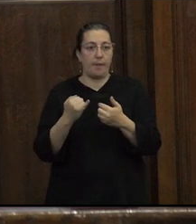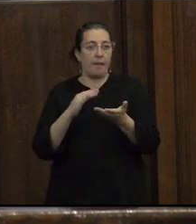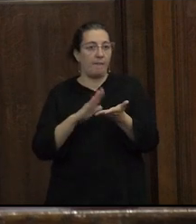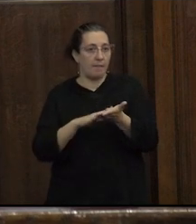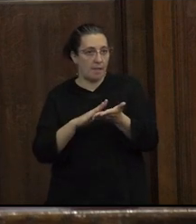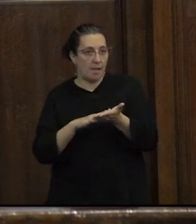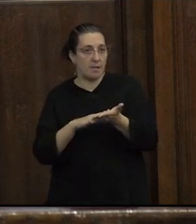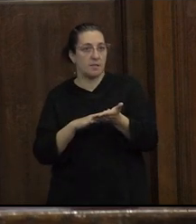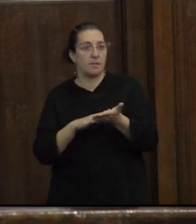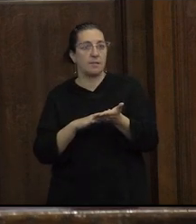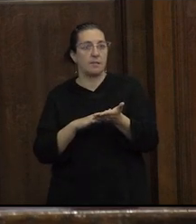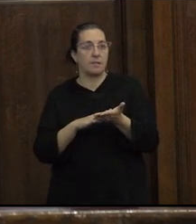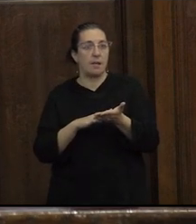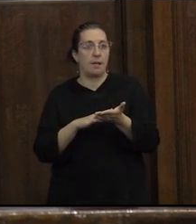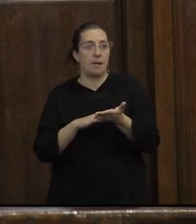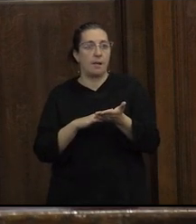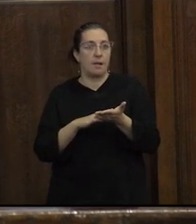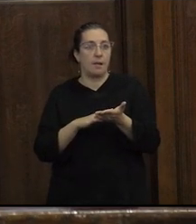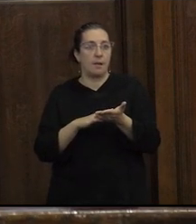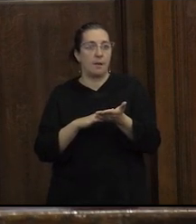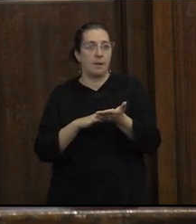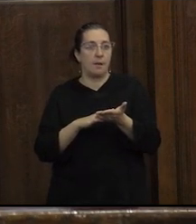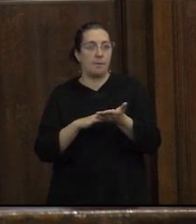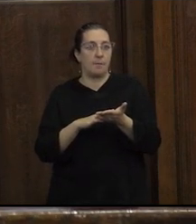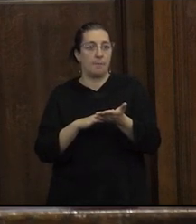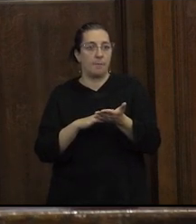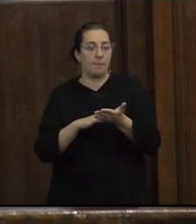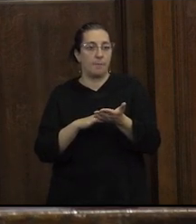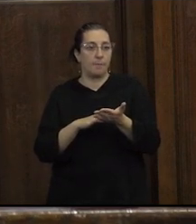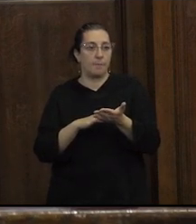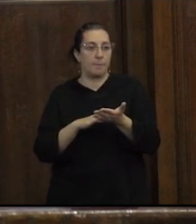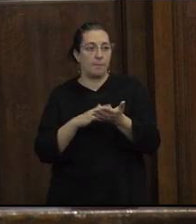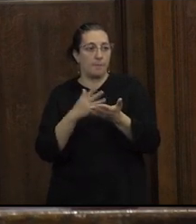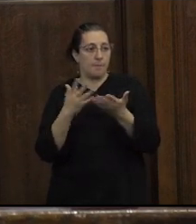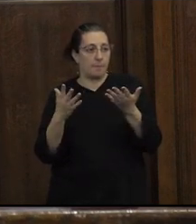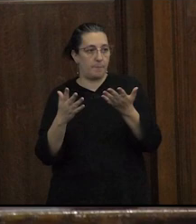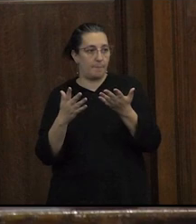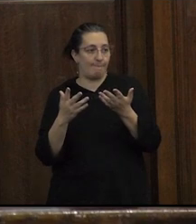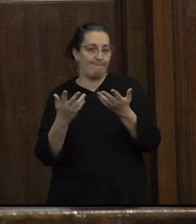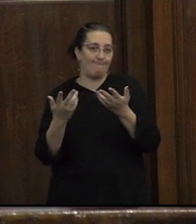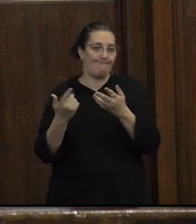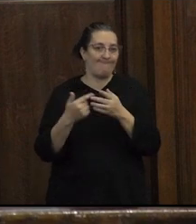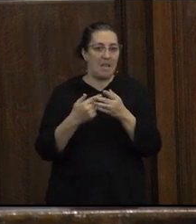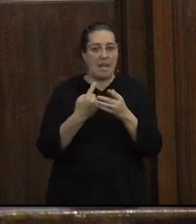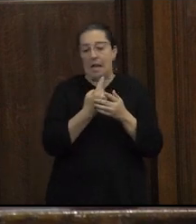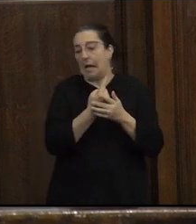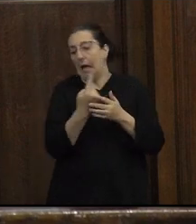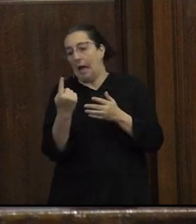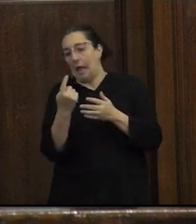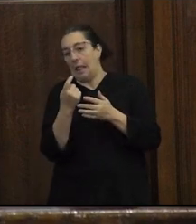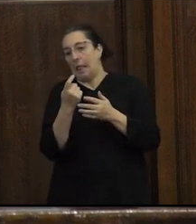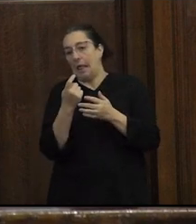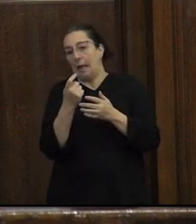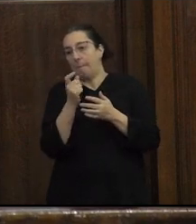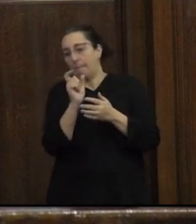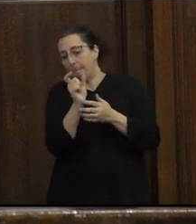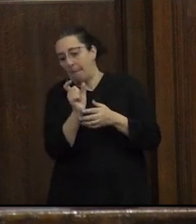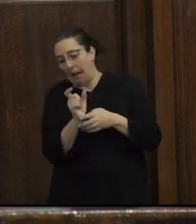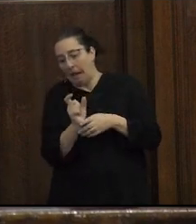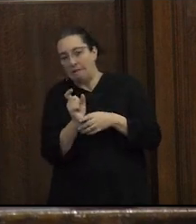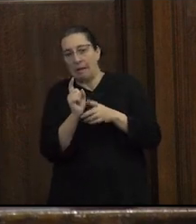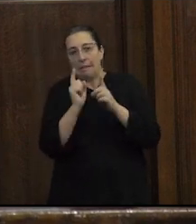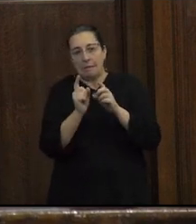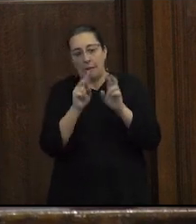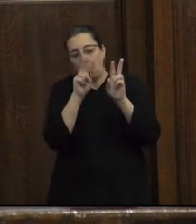evidencia a nivel bueno tendría que entrecomisar cada uno de los términos que